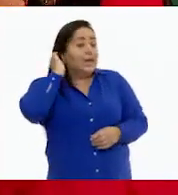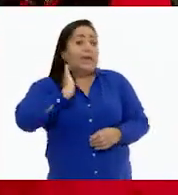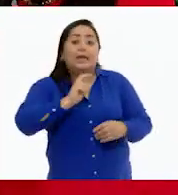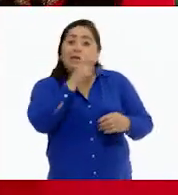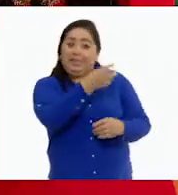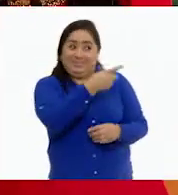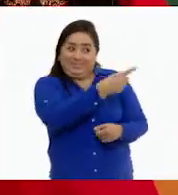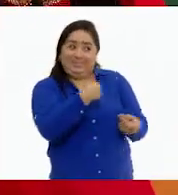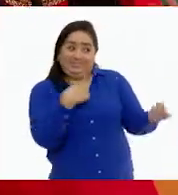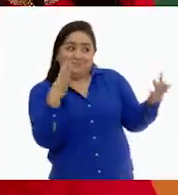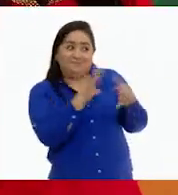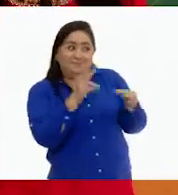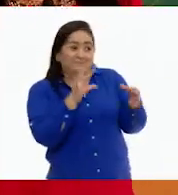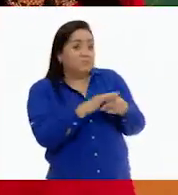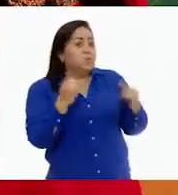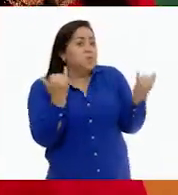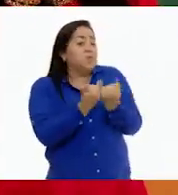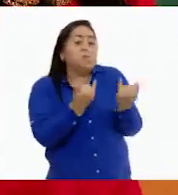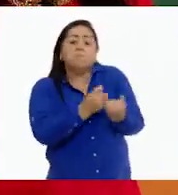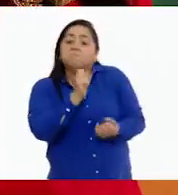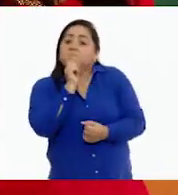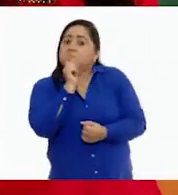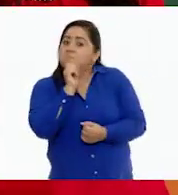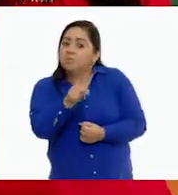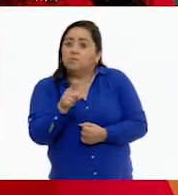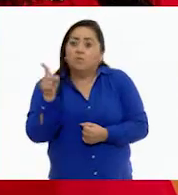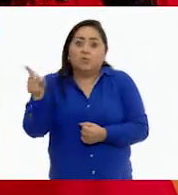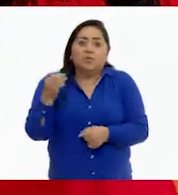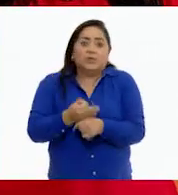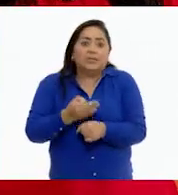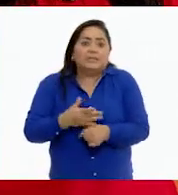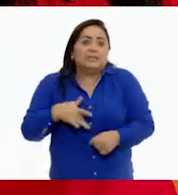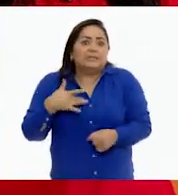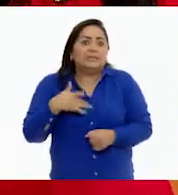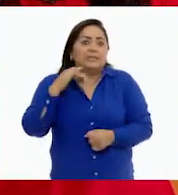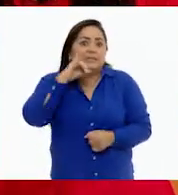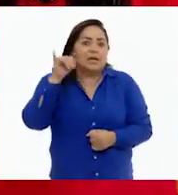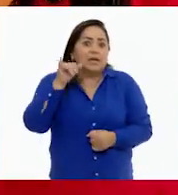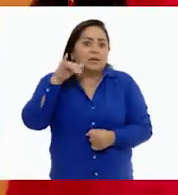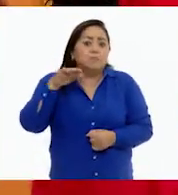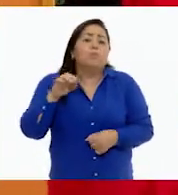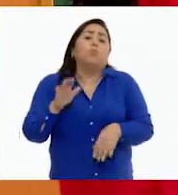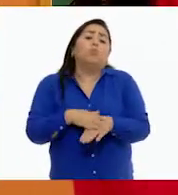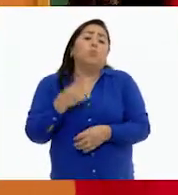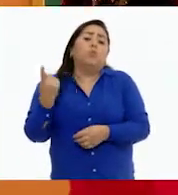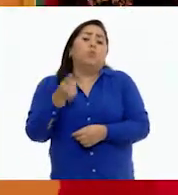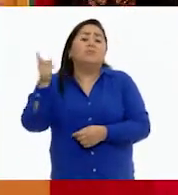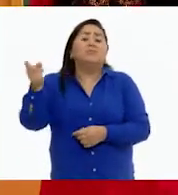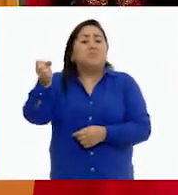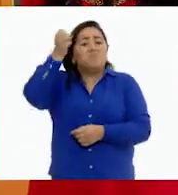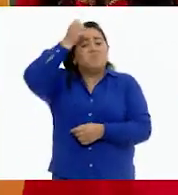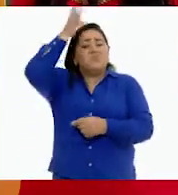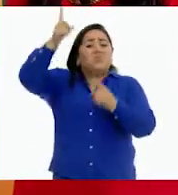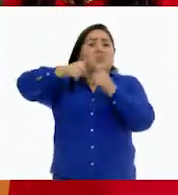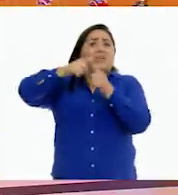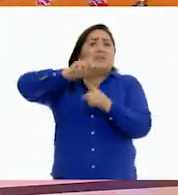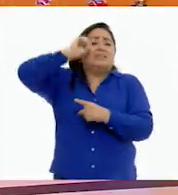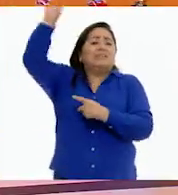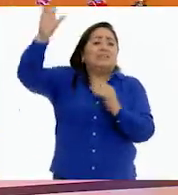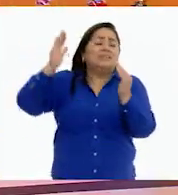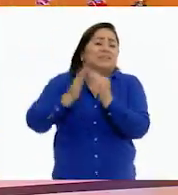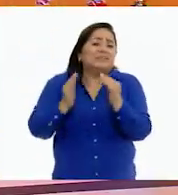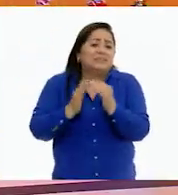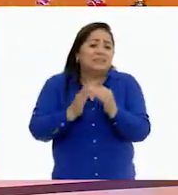mismo que tú me estás comentando es lo mismo que puede estar sintiendo en este caso Jaime. Porque pues a él se le olvidó la tarea en casa,